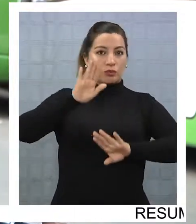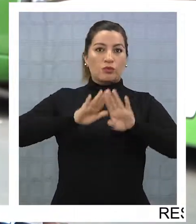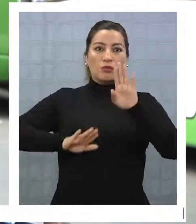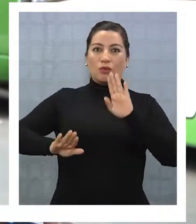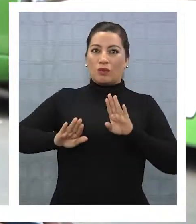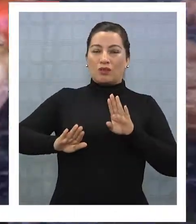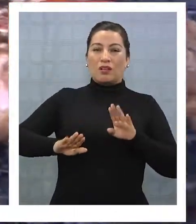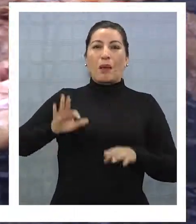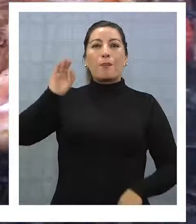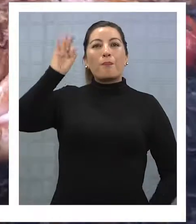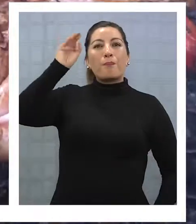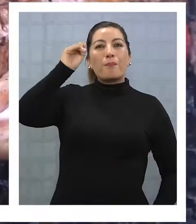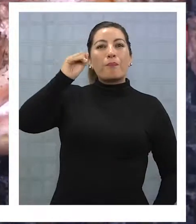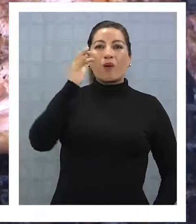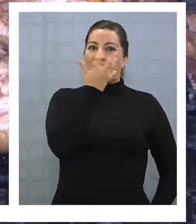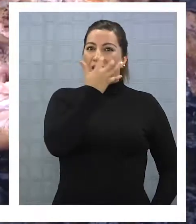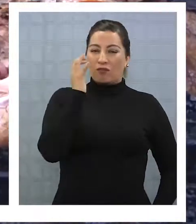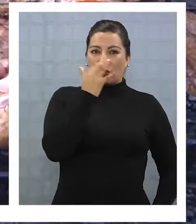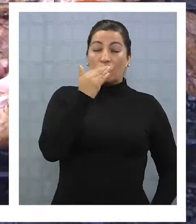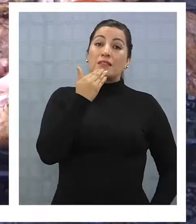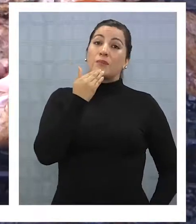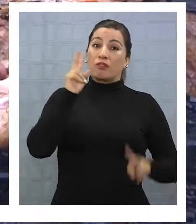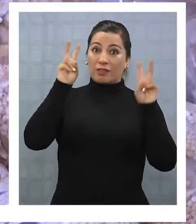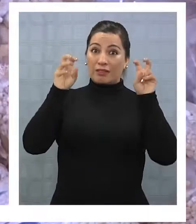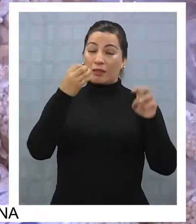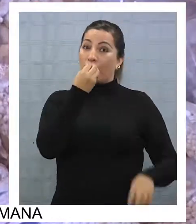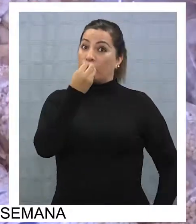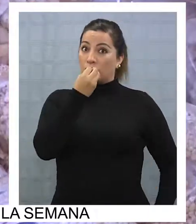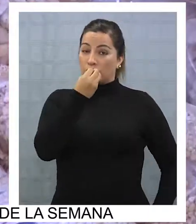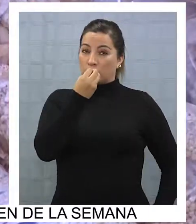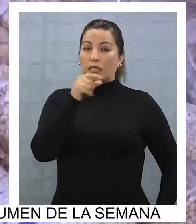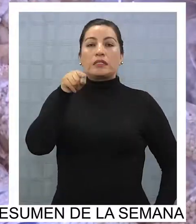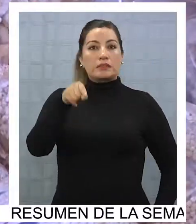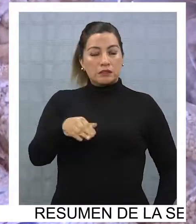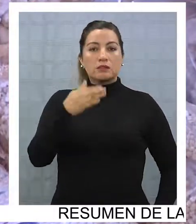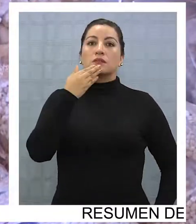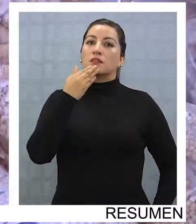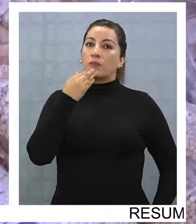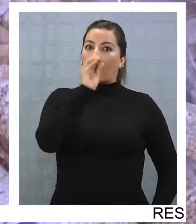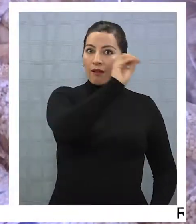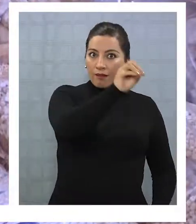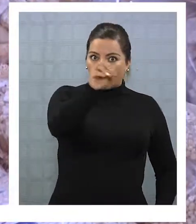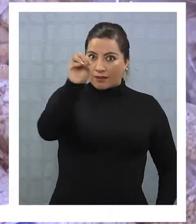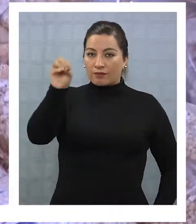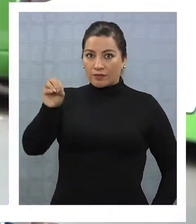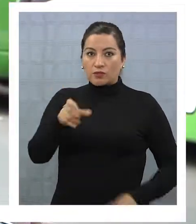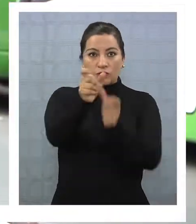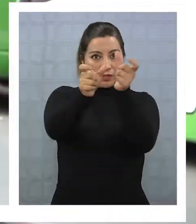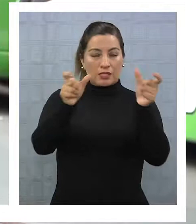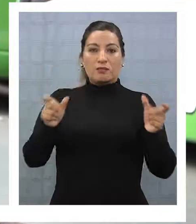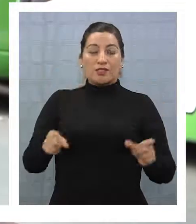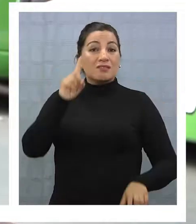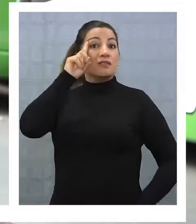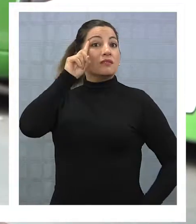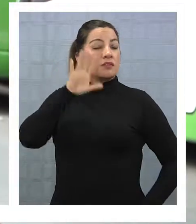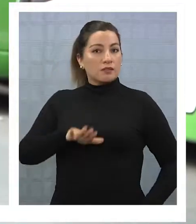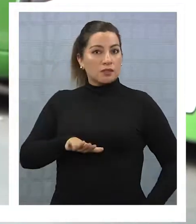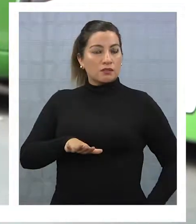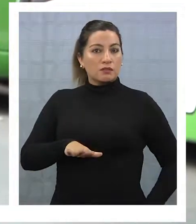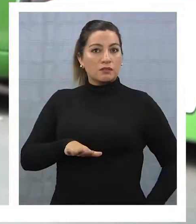alteración de la mosca y la fruta y en relación a los alimentos. Por lo tanto, también la recomendación va a que las personas sepan